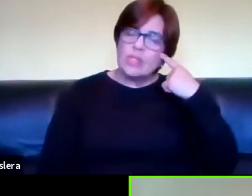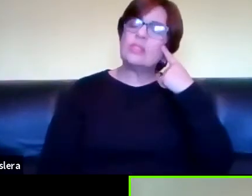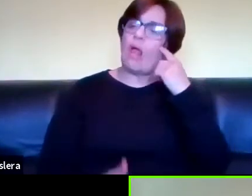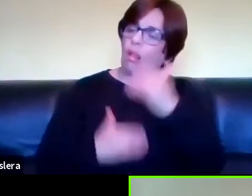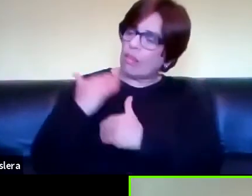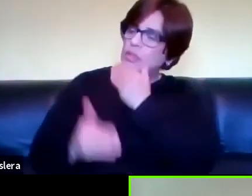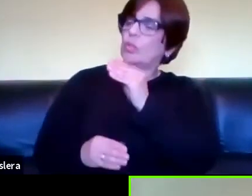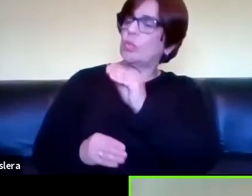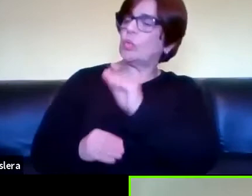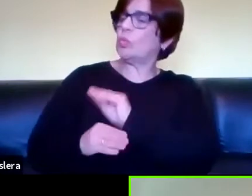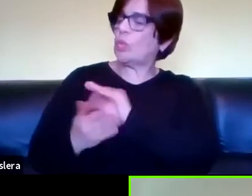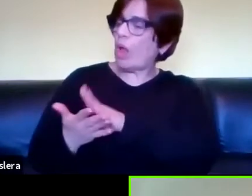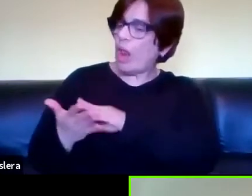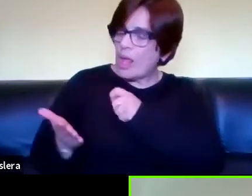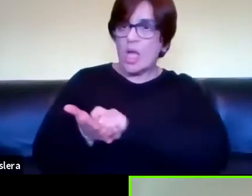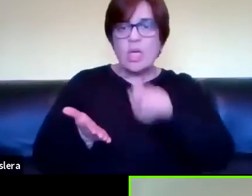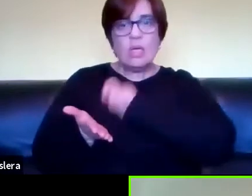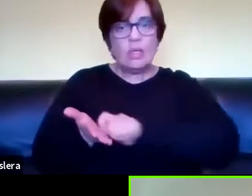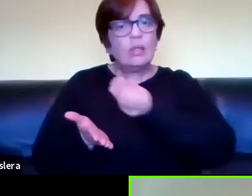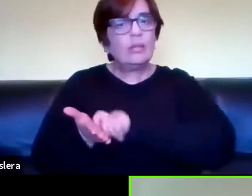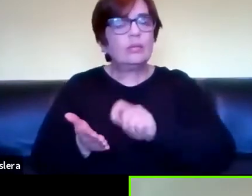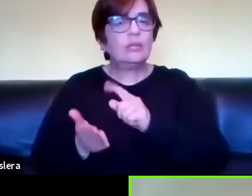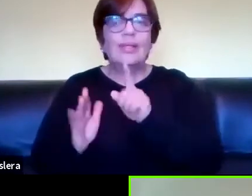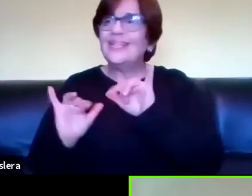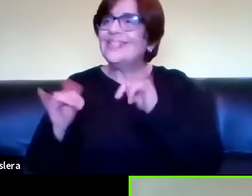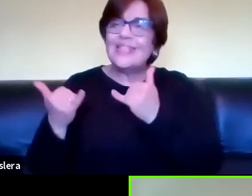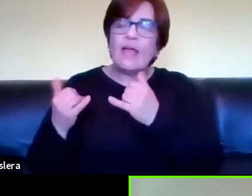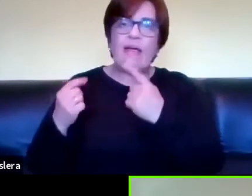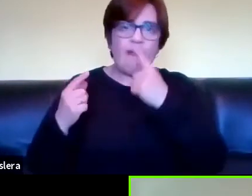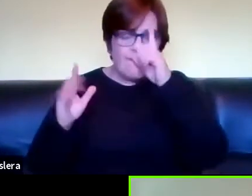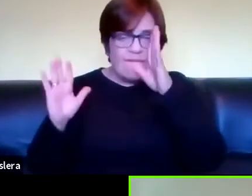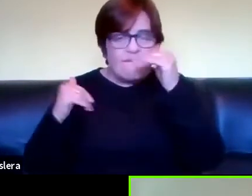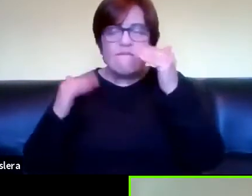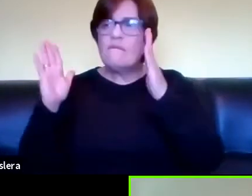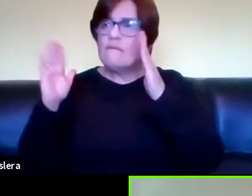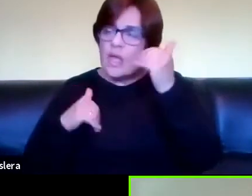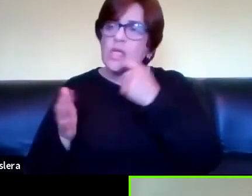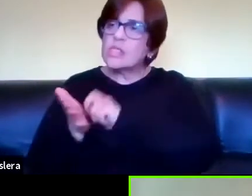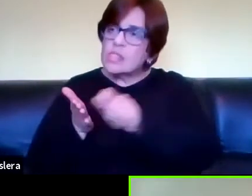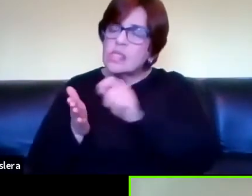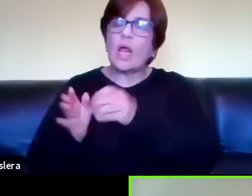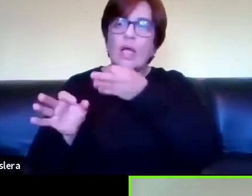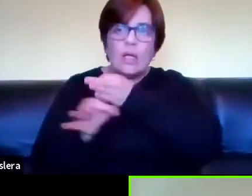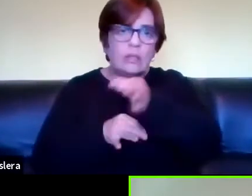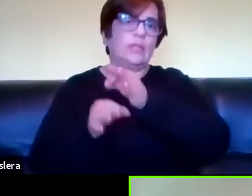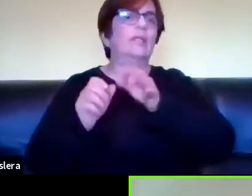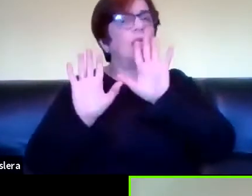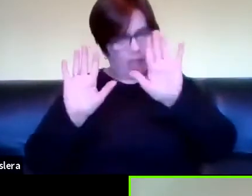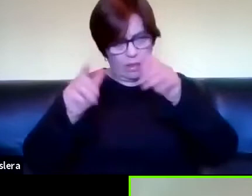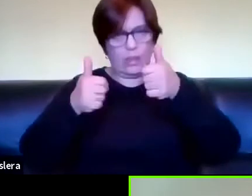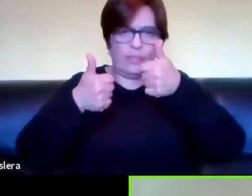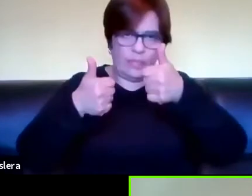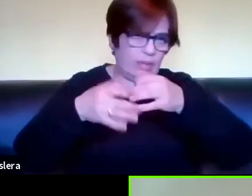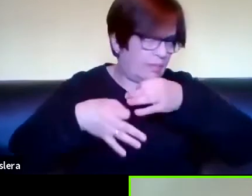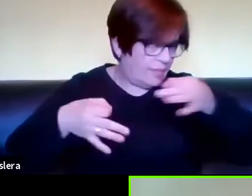español escrito entonces la escuela está como muy obsesionada por la enseñanza del español escrito que me parece perfecto yo no defiendo totalmente con que la